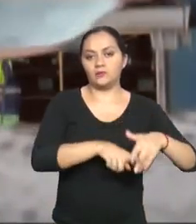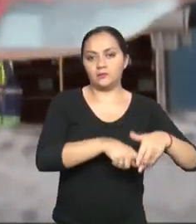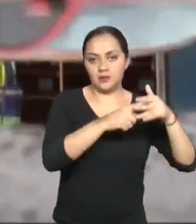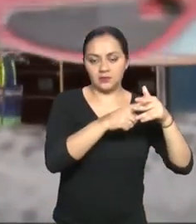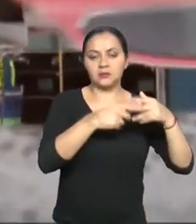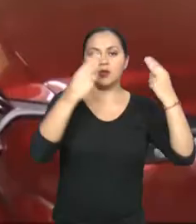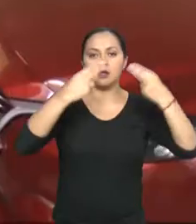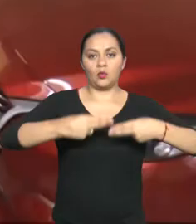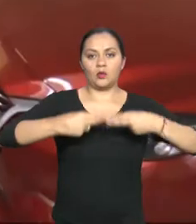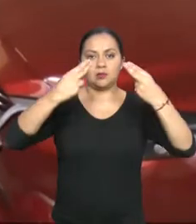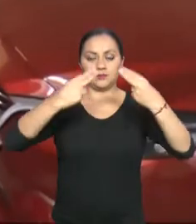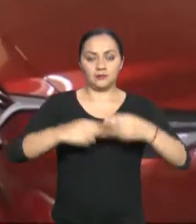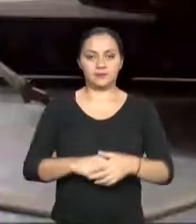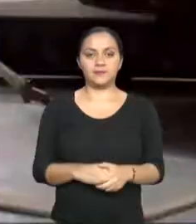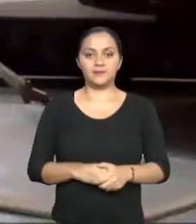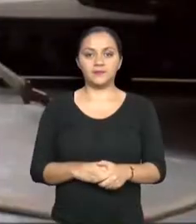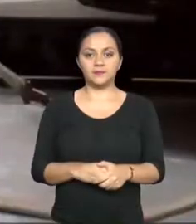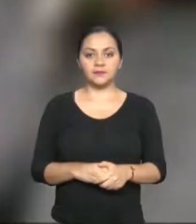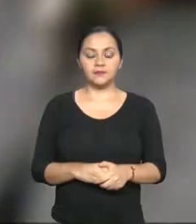Aduanas del Ecuador.